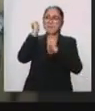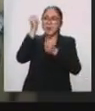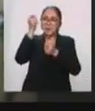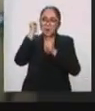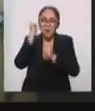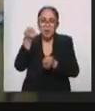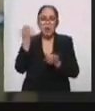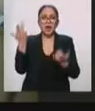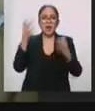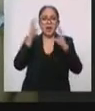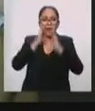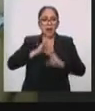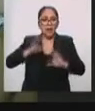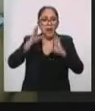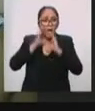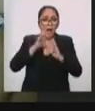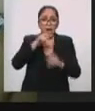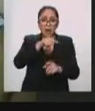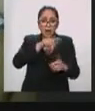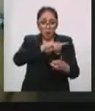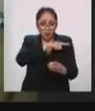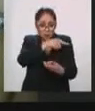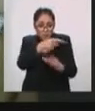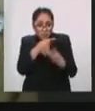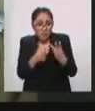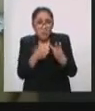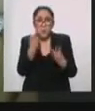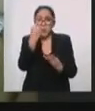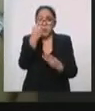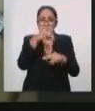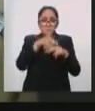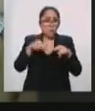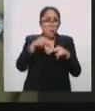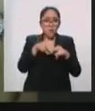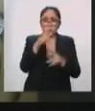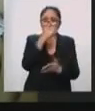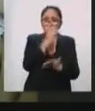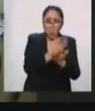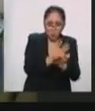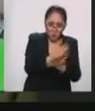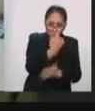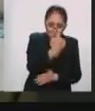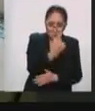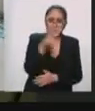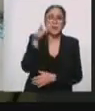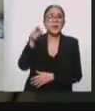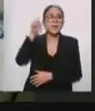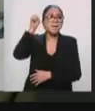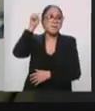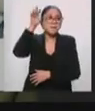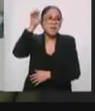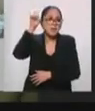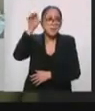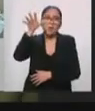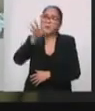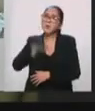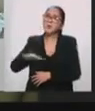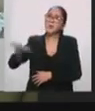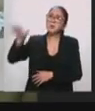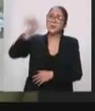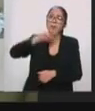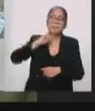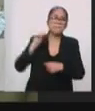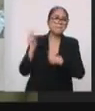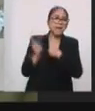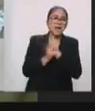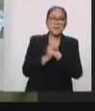boleto. Esto va a ser, se va a transmitir en vivo desde el país de las Marubillas para todo el mundo. Los boletos